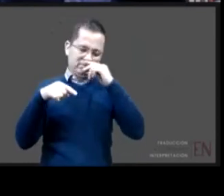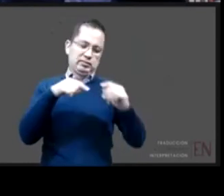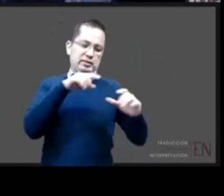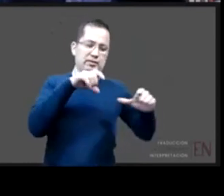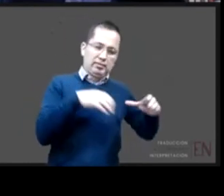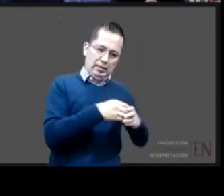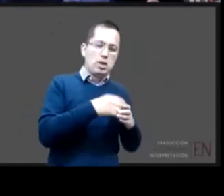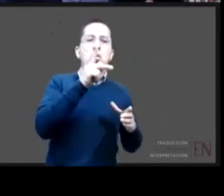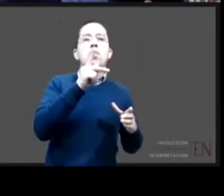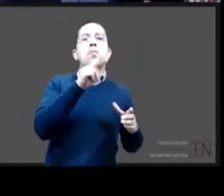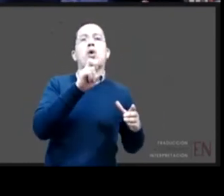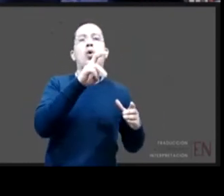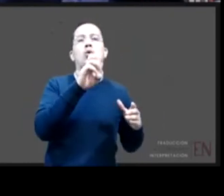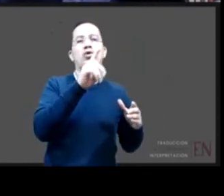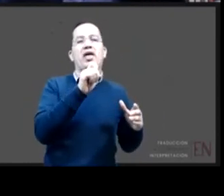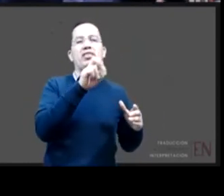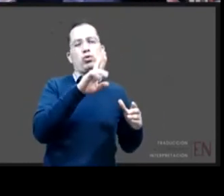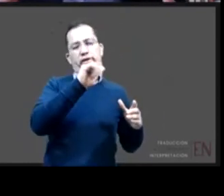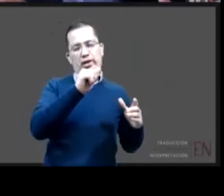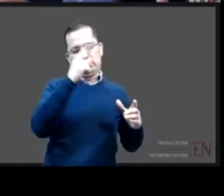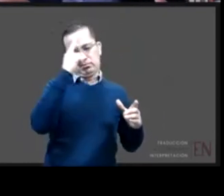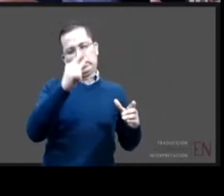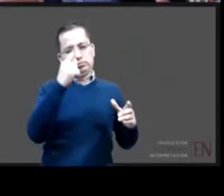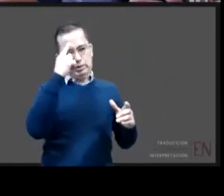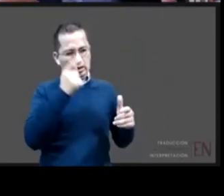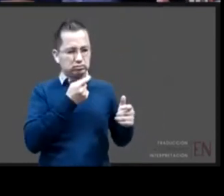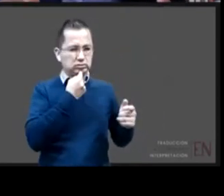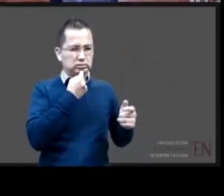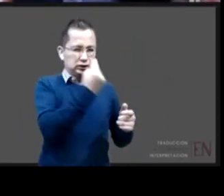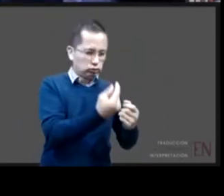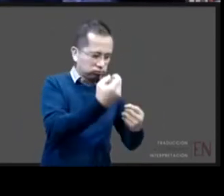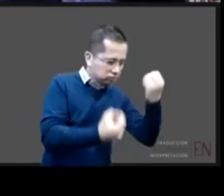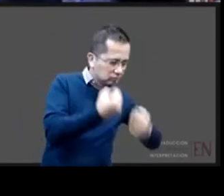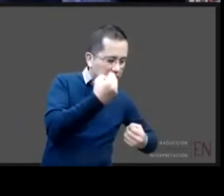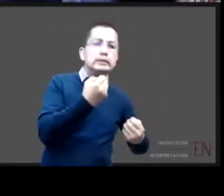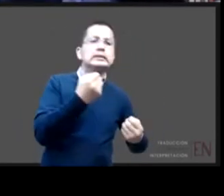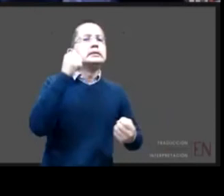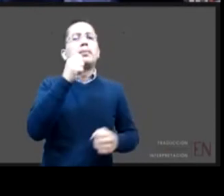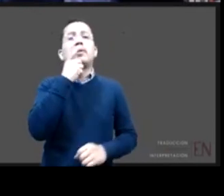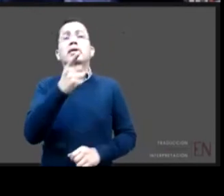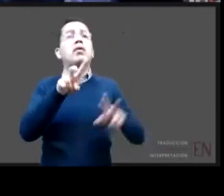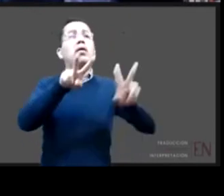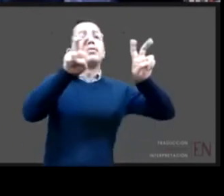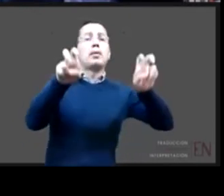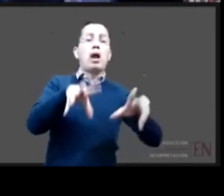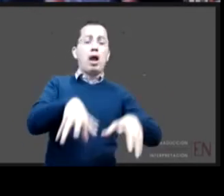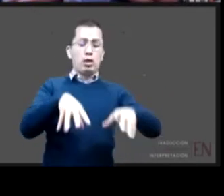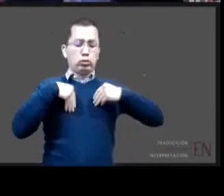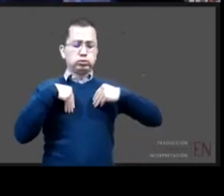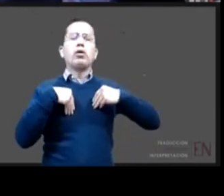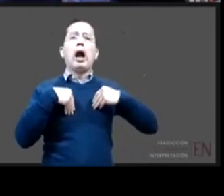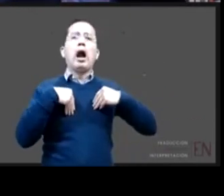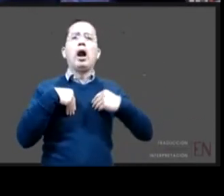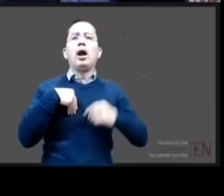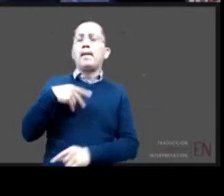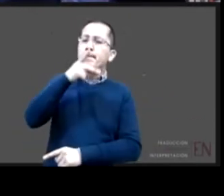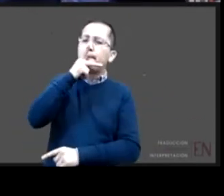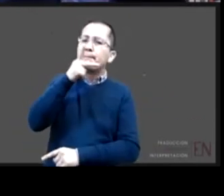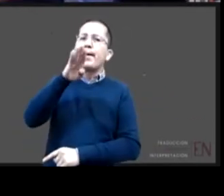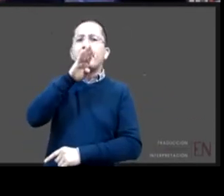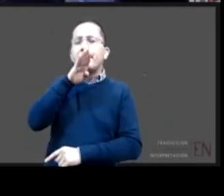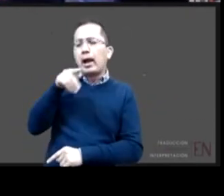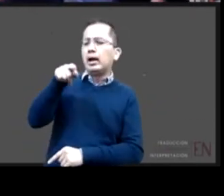todo hablar de adopción se habla mucho de los derechos de los padres a formar una familia